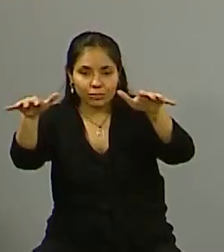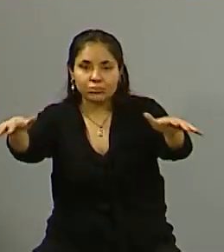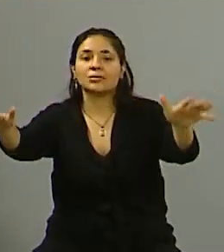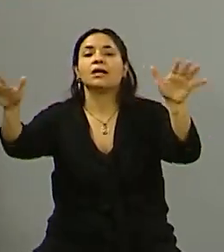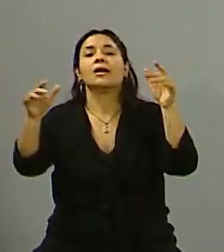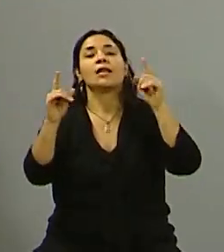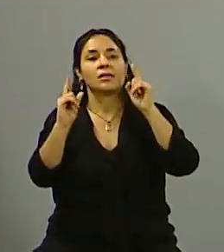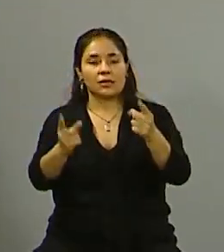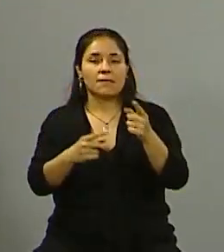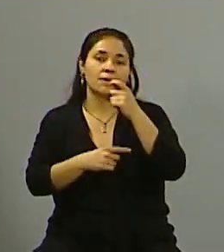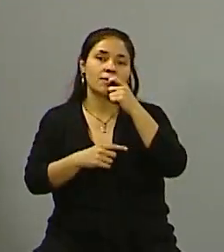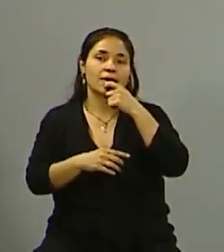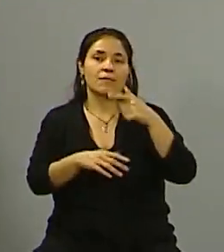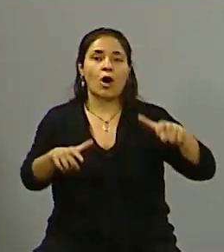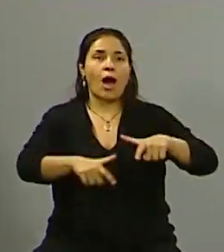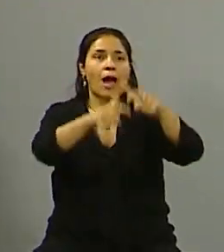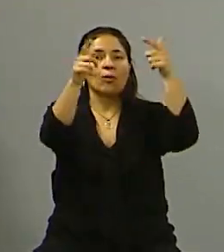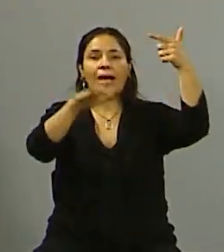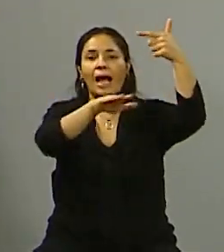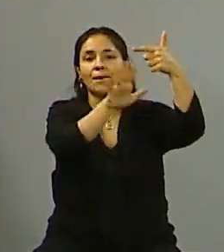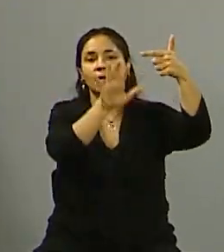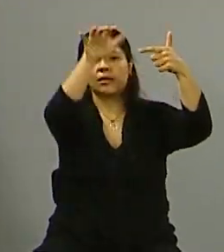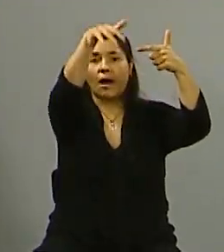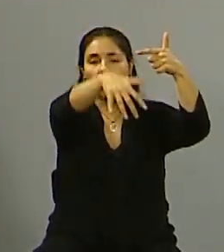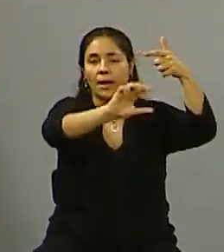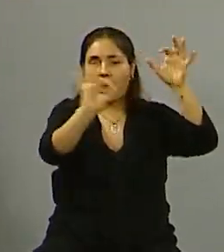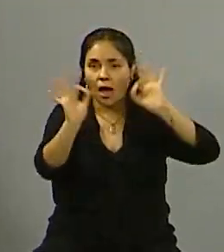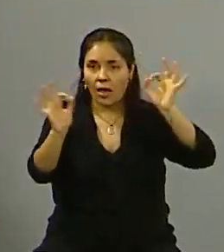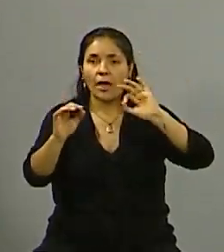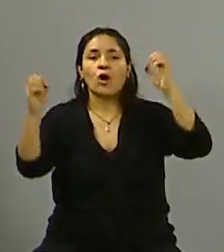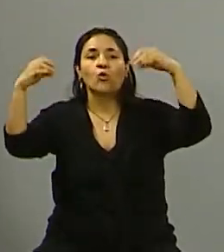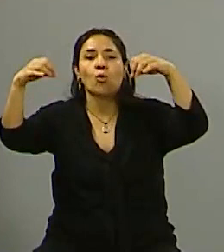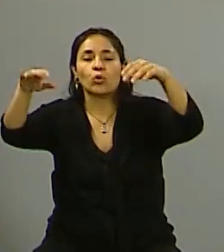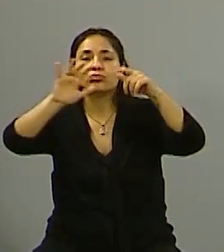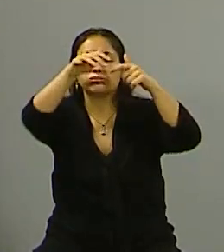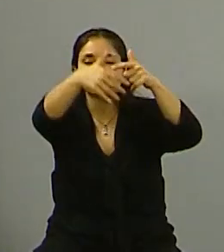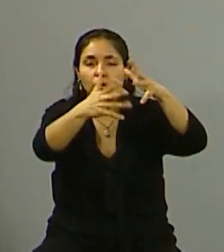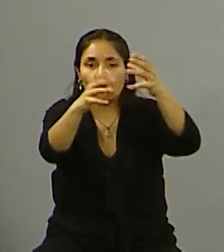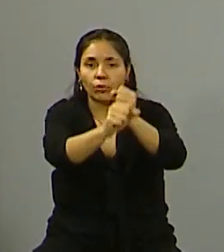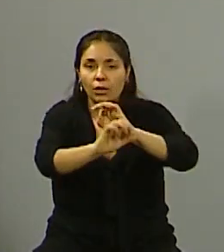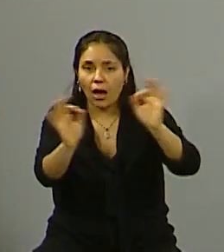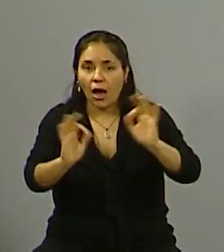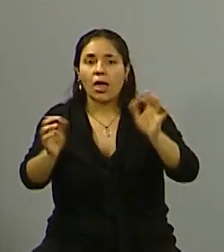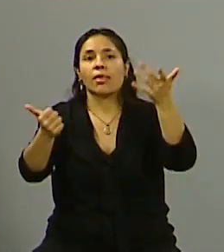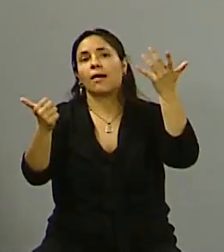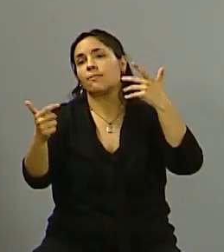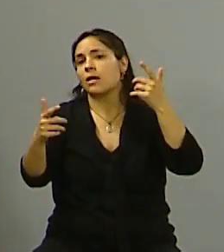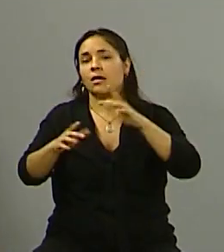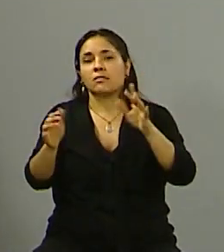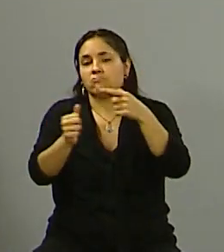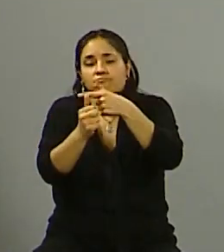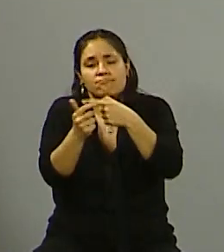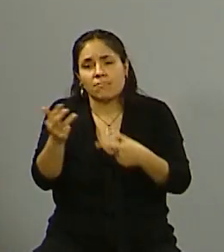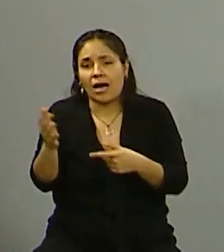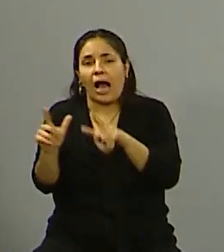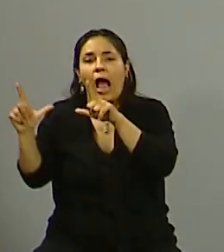cuidando que no tapen los semáforos para que no hayan accidentes de tránsito, cuidando que no tapen las luminarias. Y es un trabajo que sí o